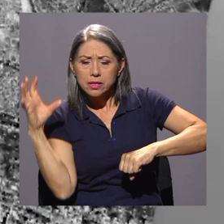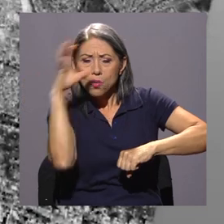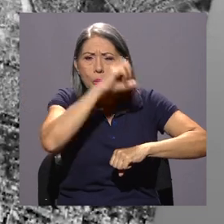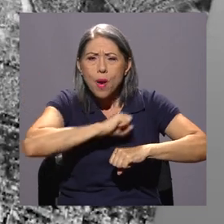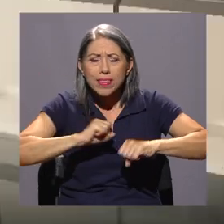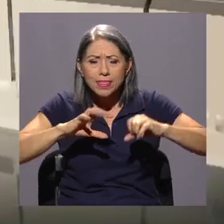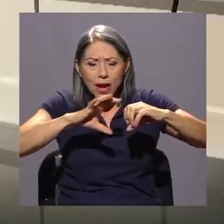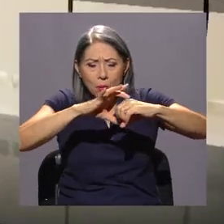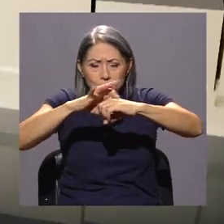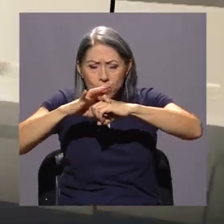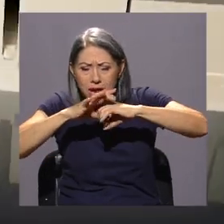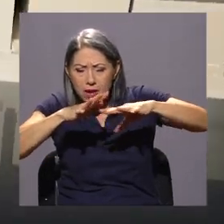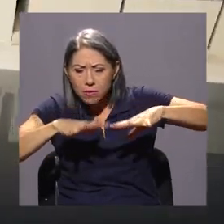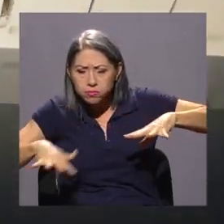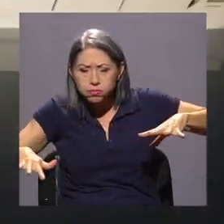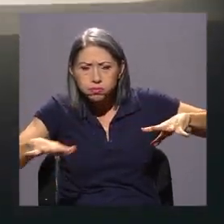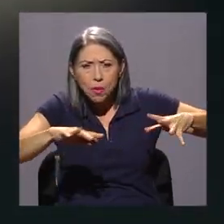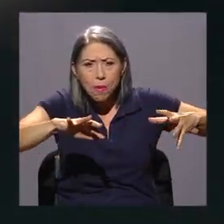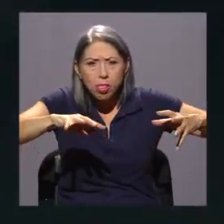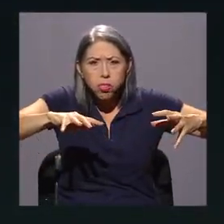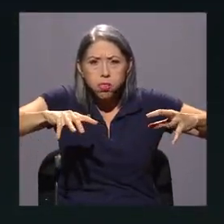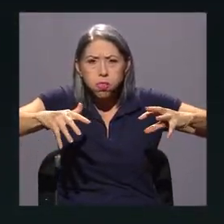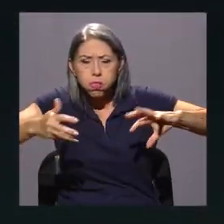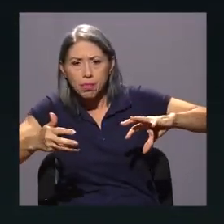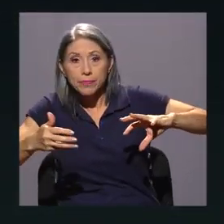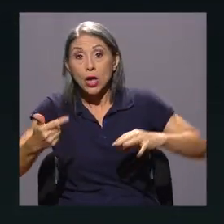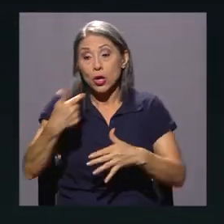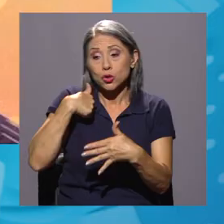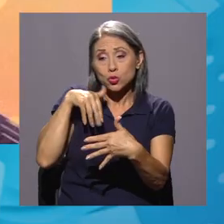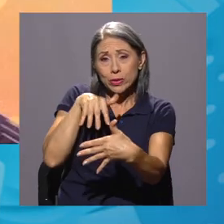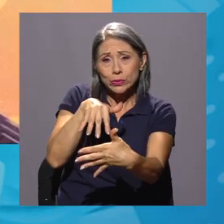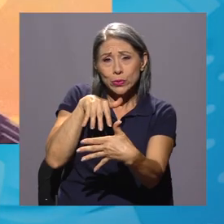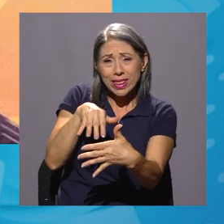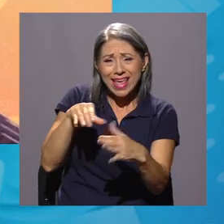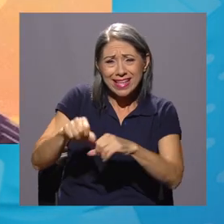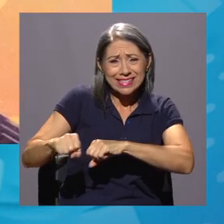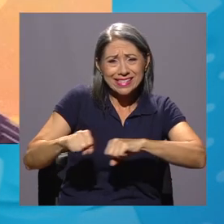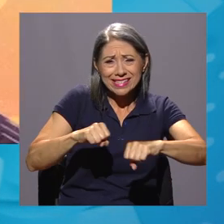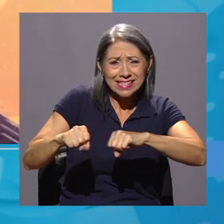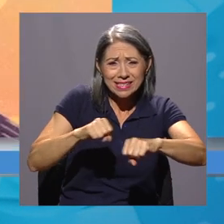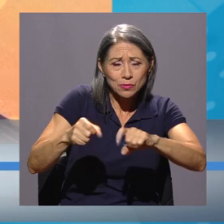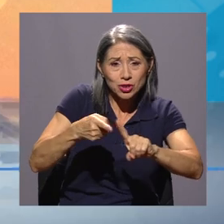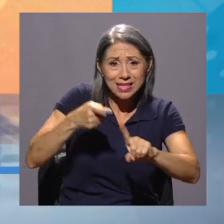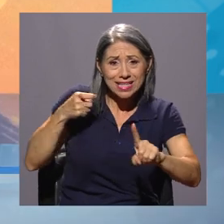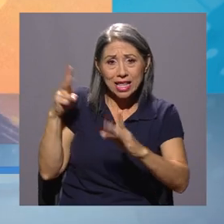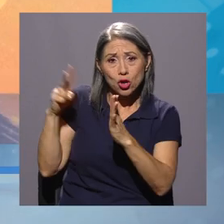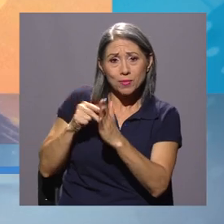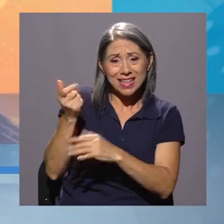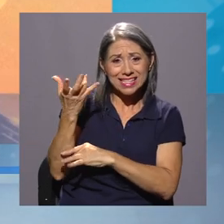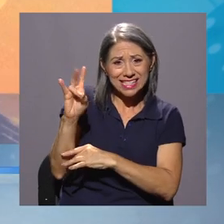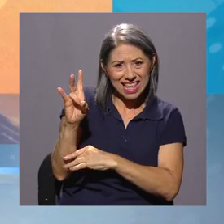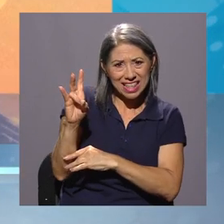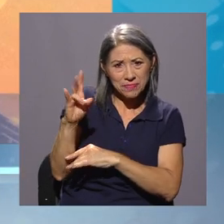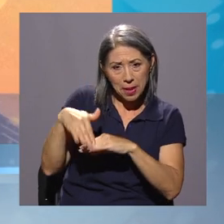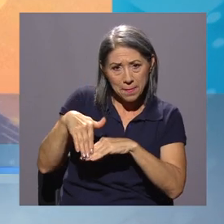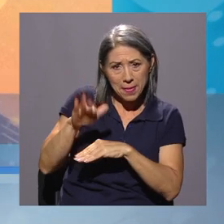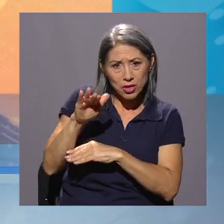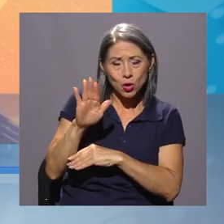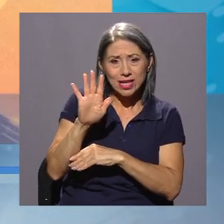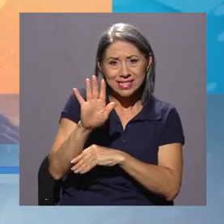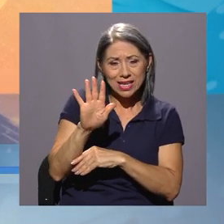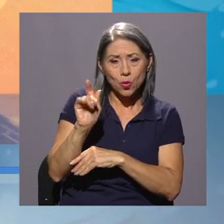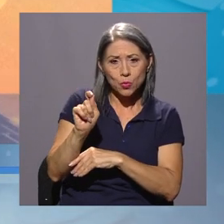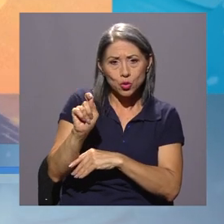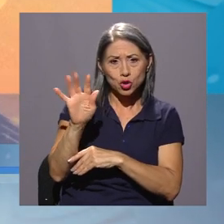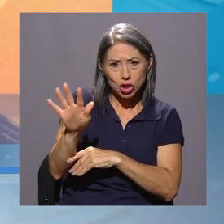deformación conocidas. Luego estudié todos los sismos recientes a partir de 2017, de magnitud